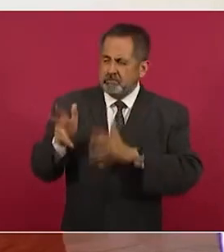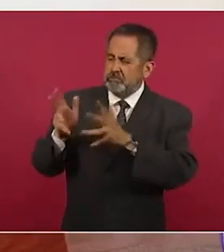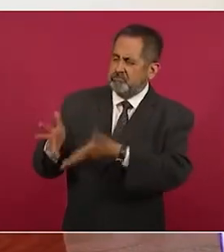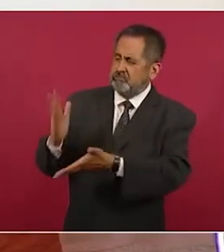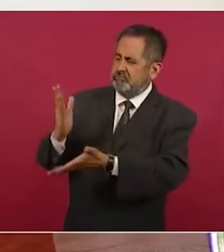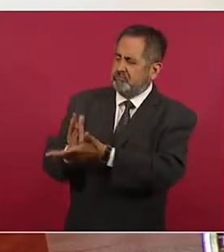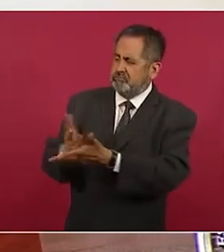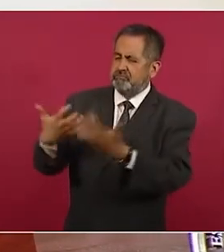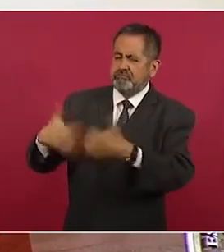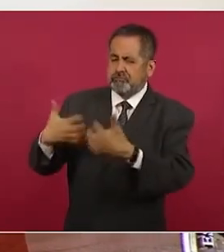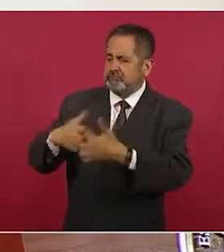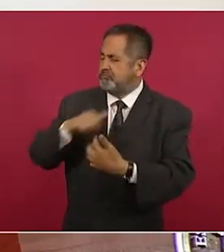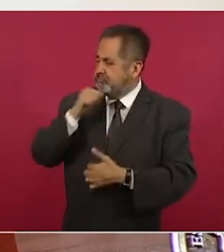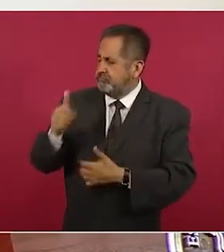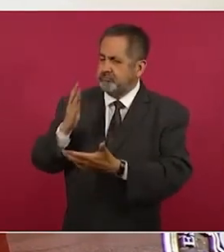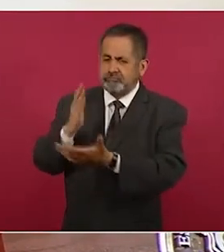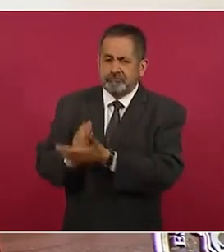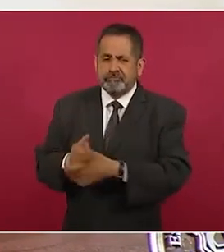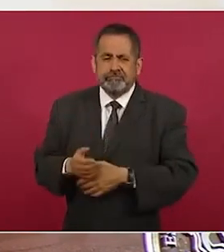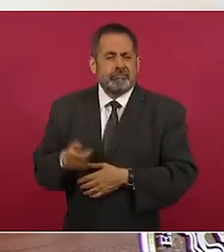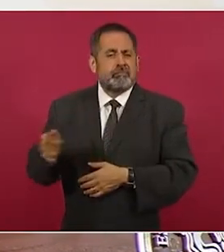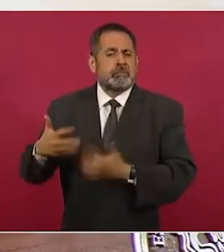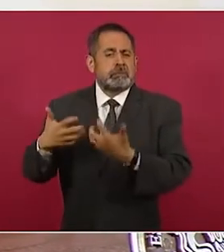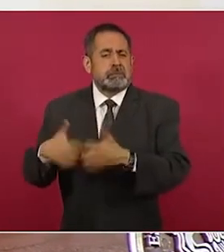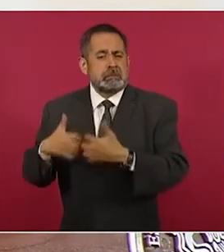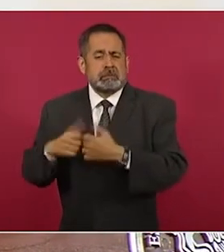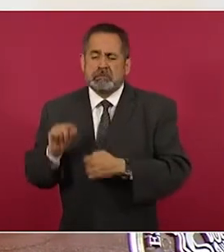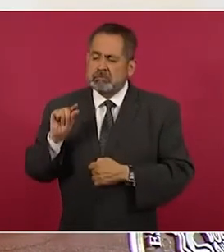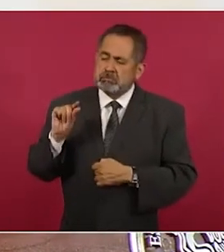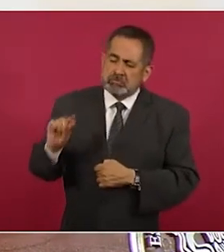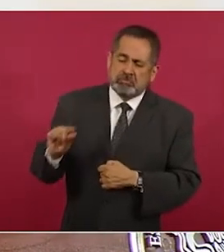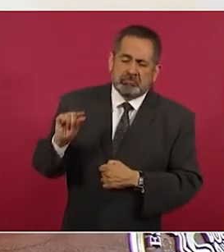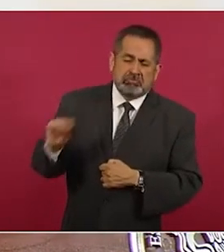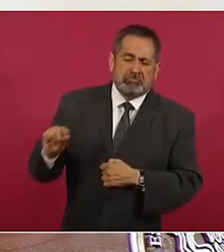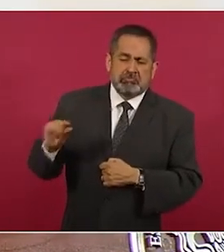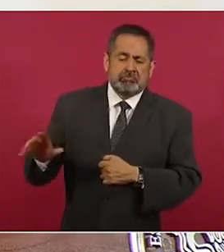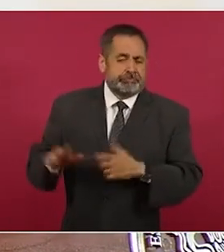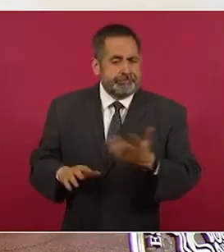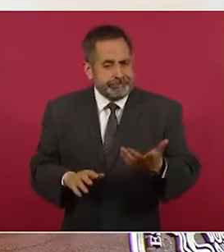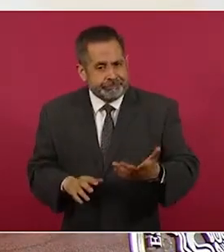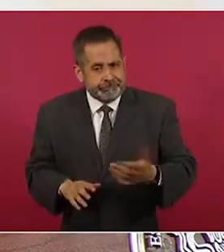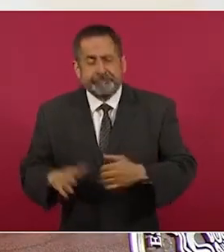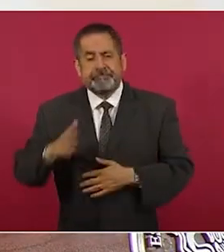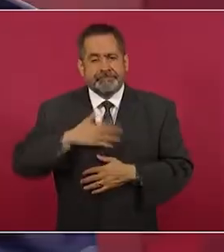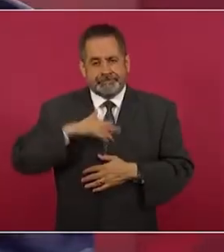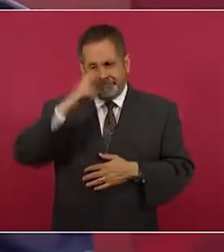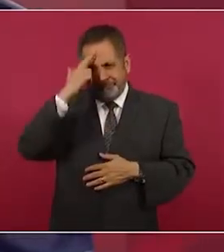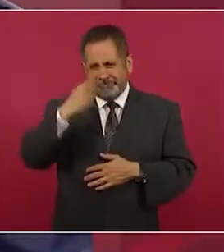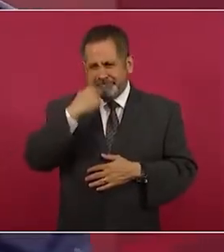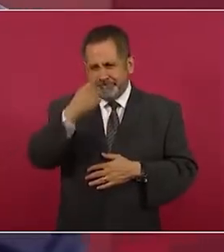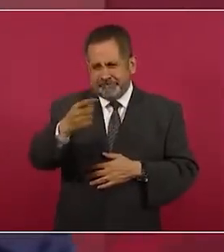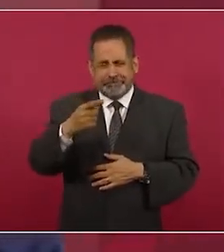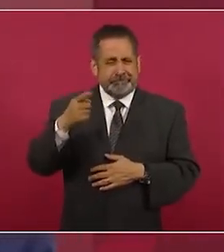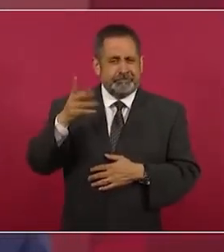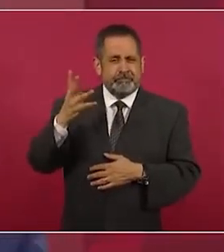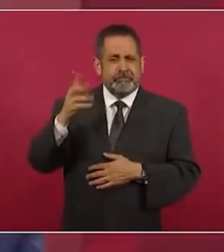o subutilizadas. Yo les comentaba que las cuatro